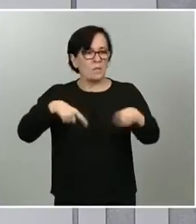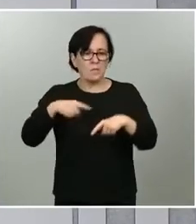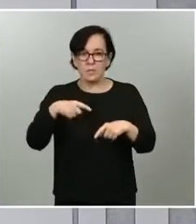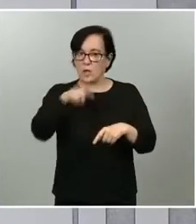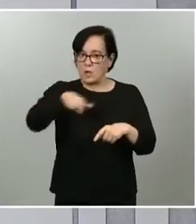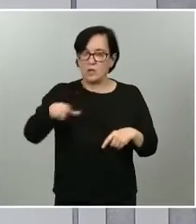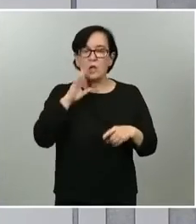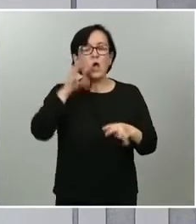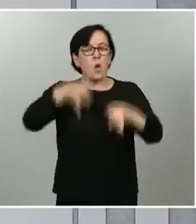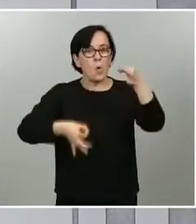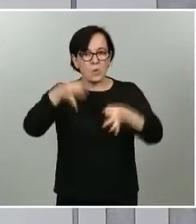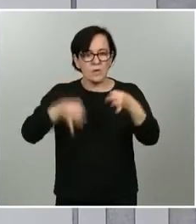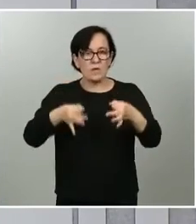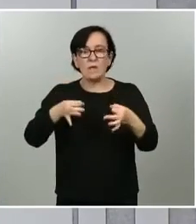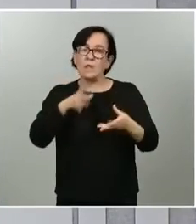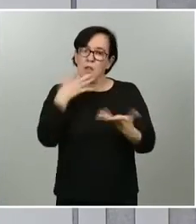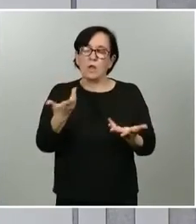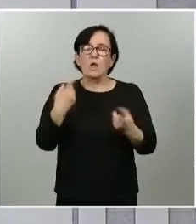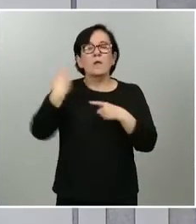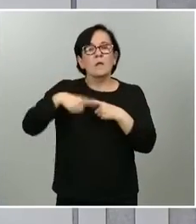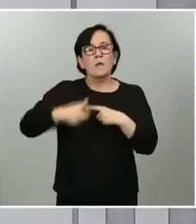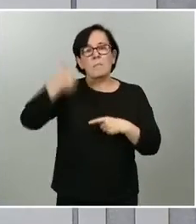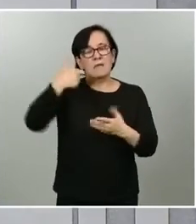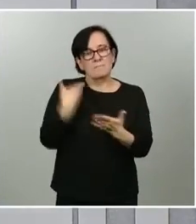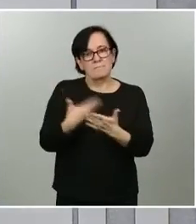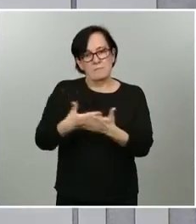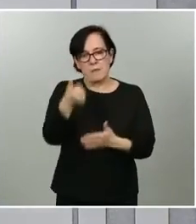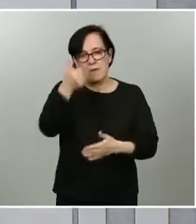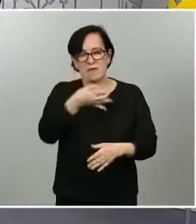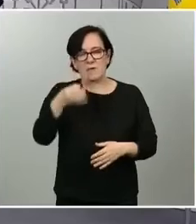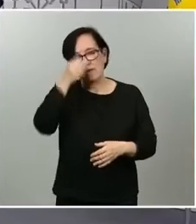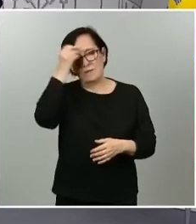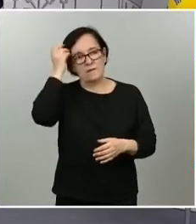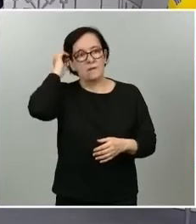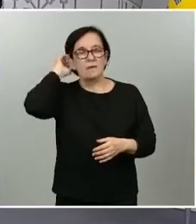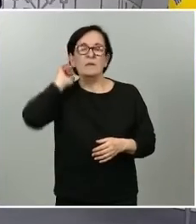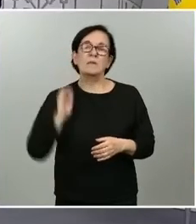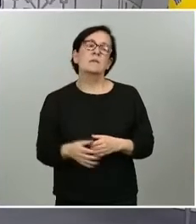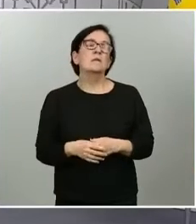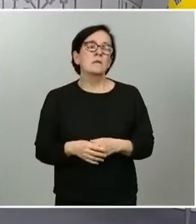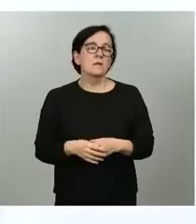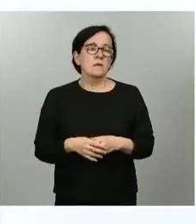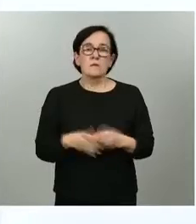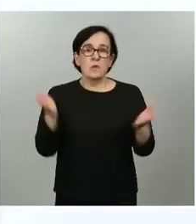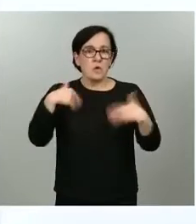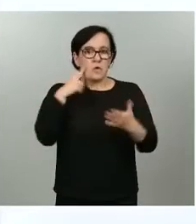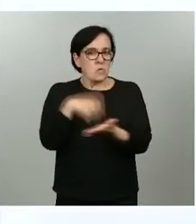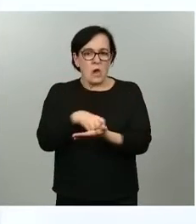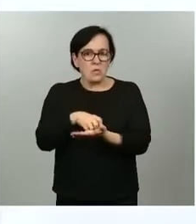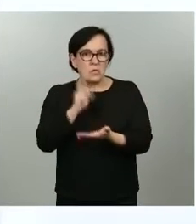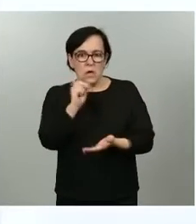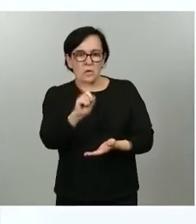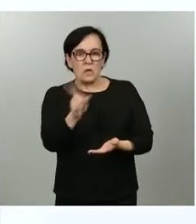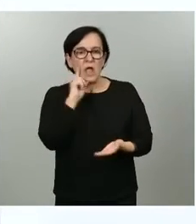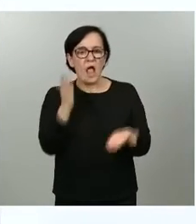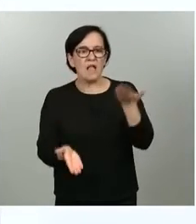jurídica siendo este el instrumento más garantista y más eficaz muchas gracias Alberto no ha habido dudas en cuanto a la evaluación que